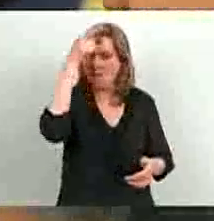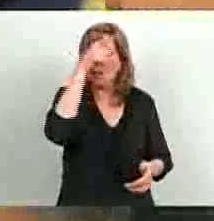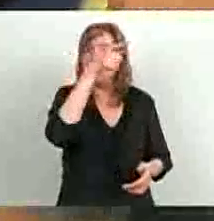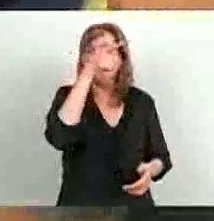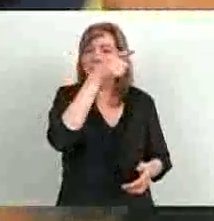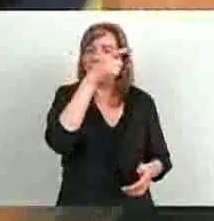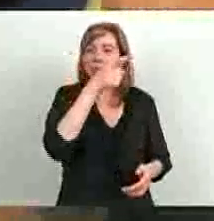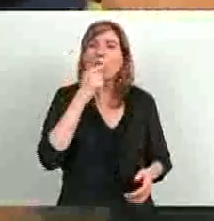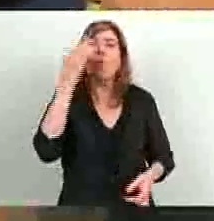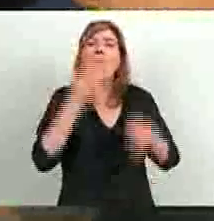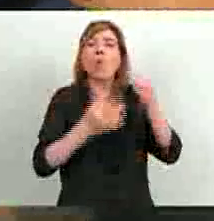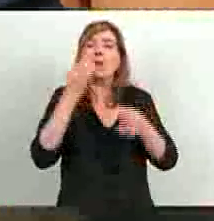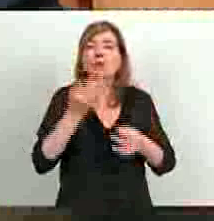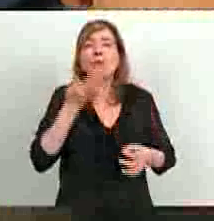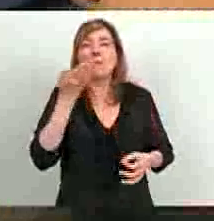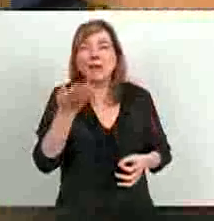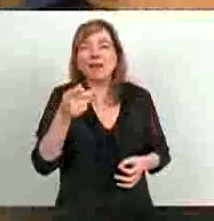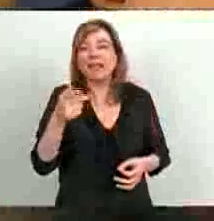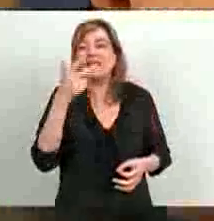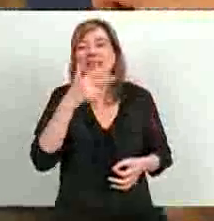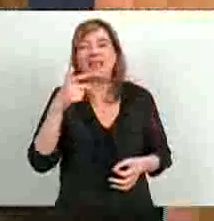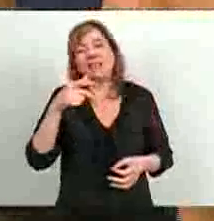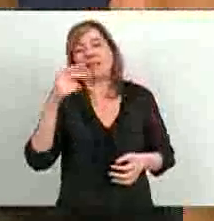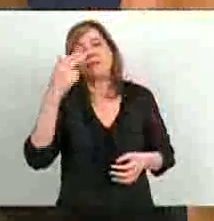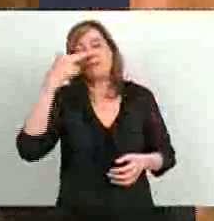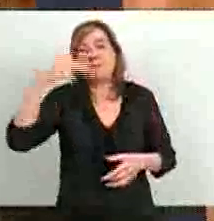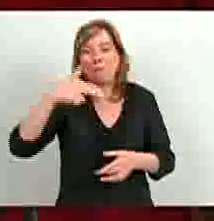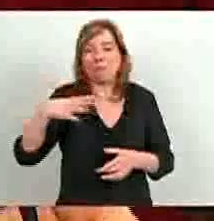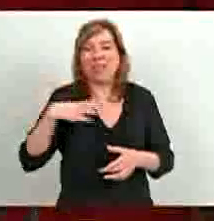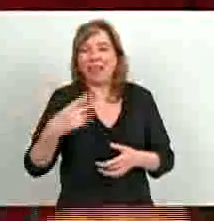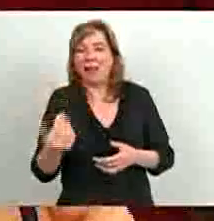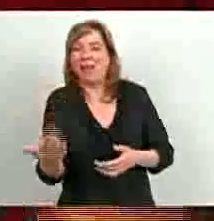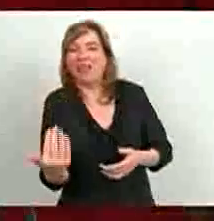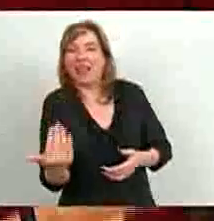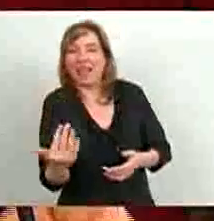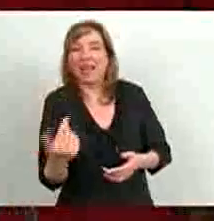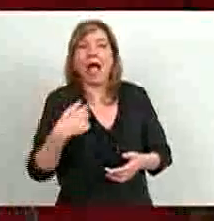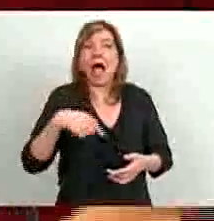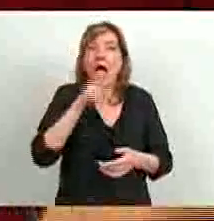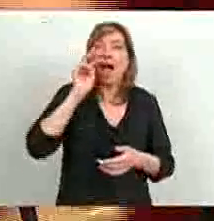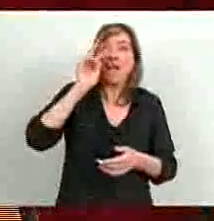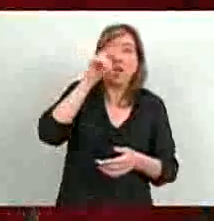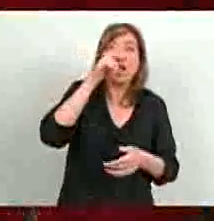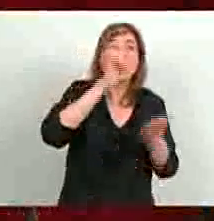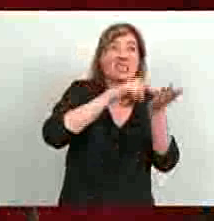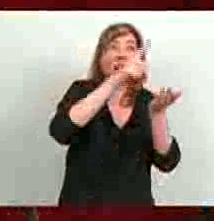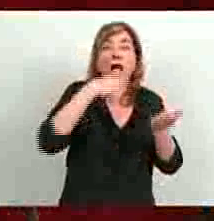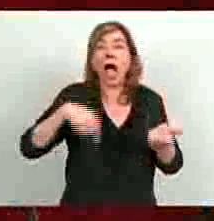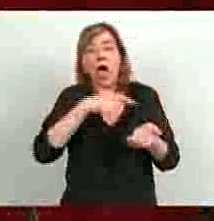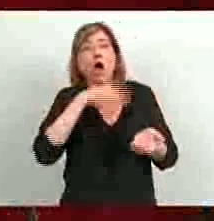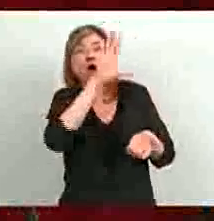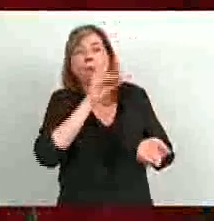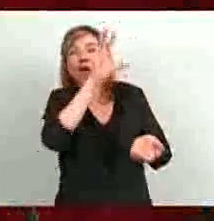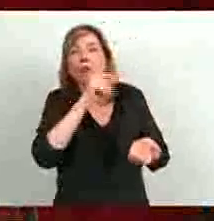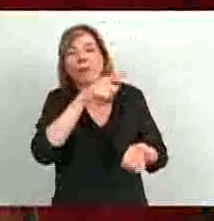Salta, en materia de juicios por regalías hidrocarburíferas mal liquidadas, y que de ella copiamos el resto de las provincias, los juicios que luego